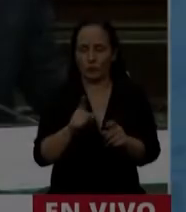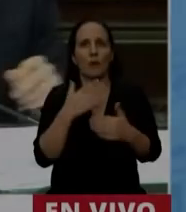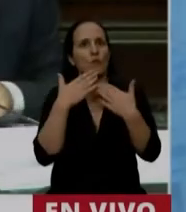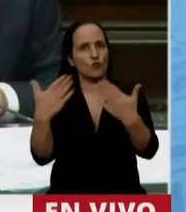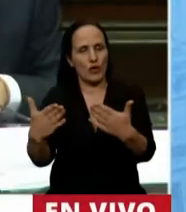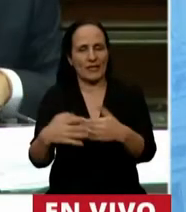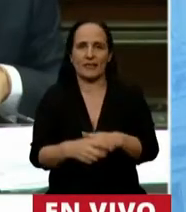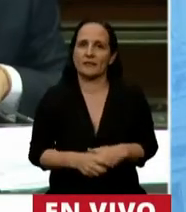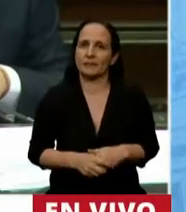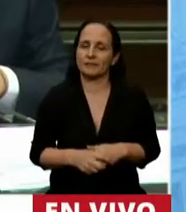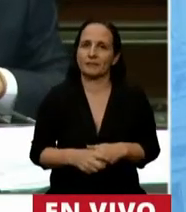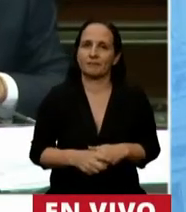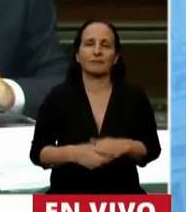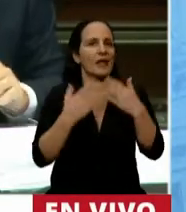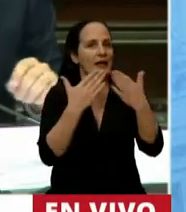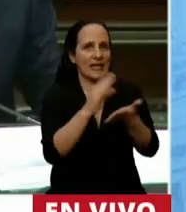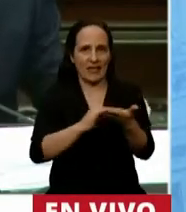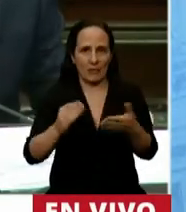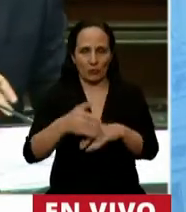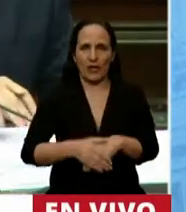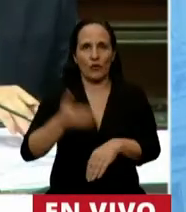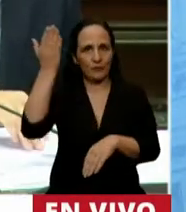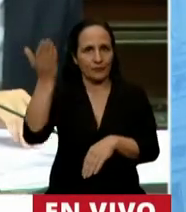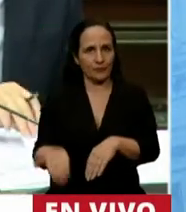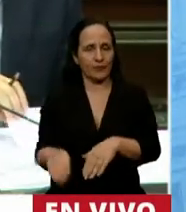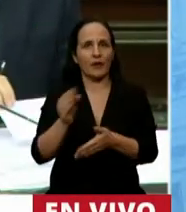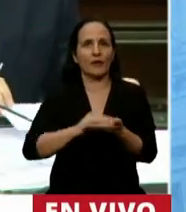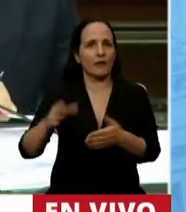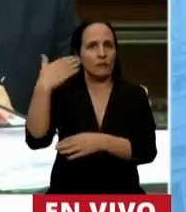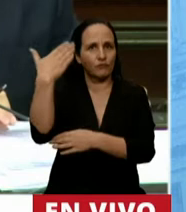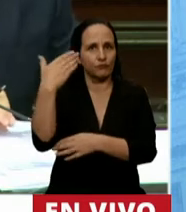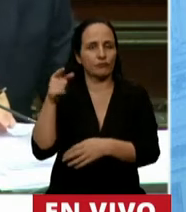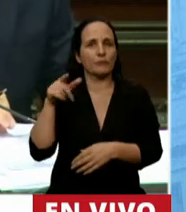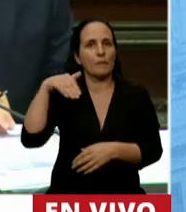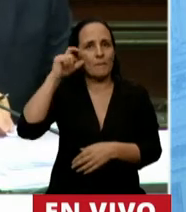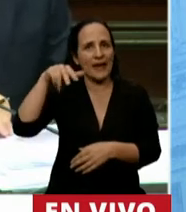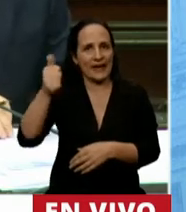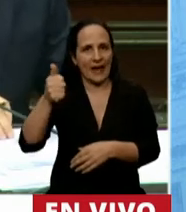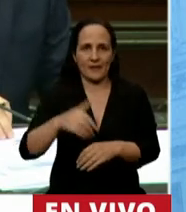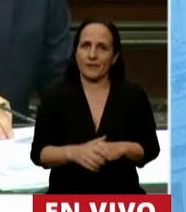Tiene la palabra el diputado Gustavo Mena.